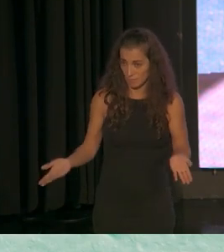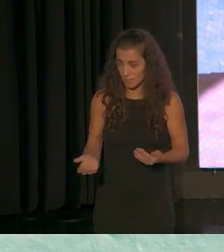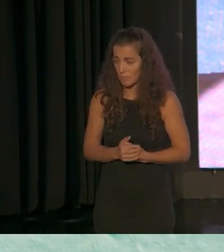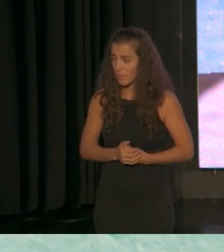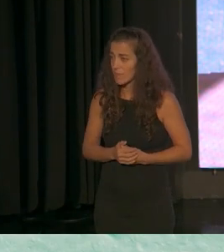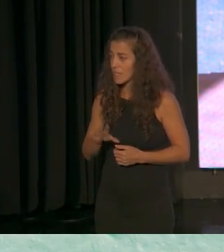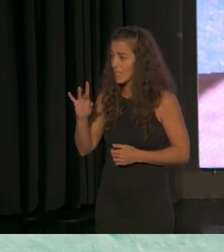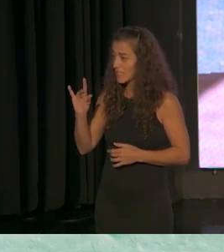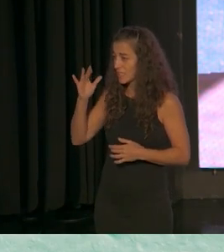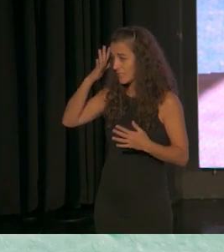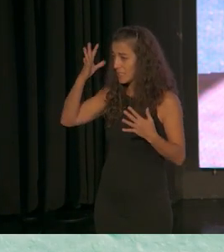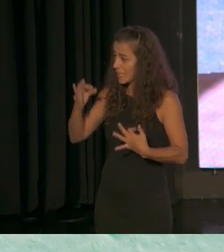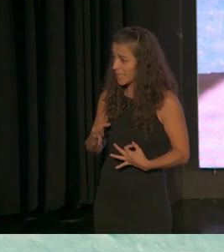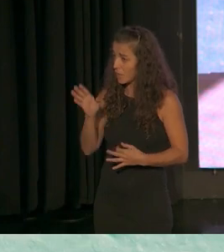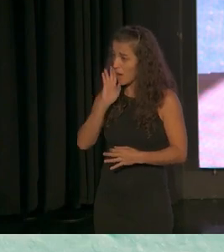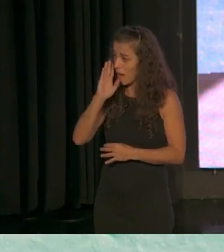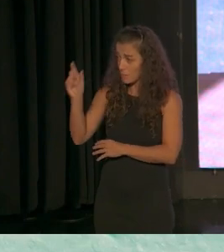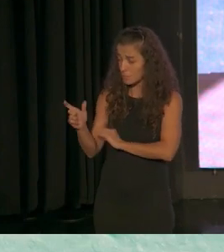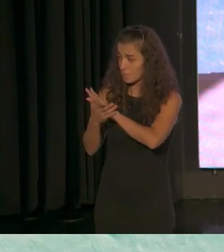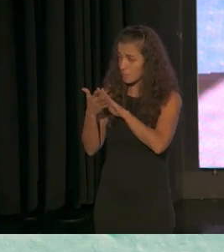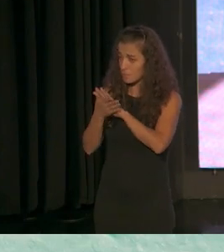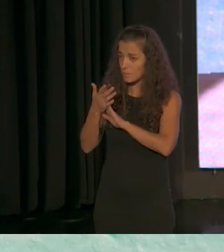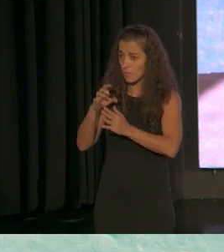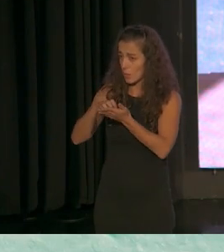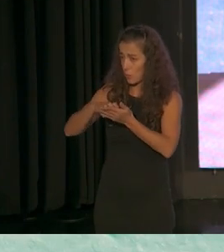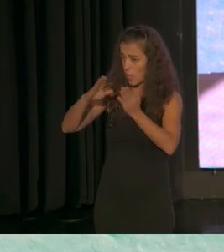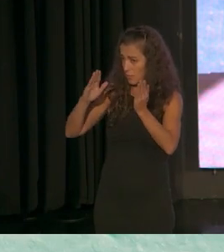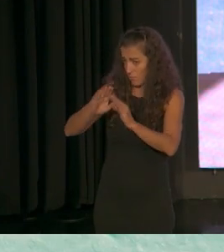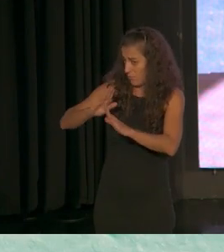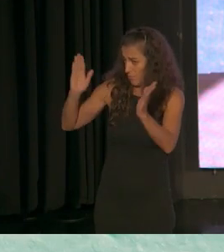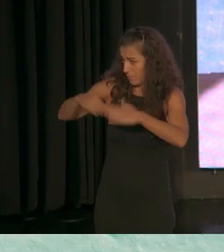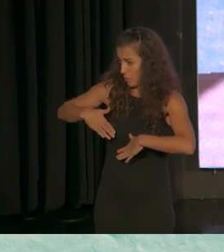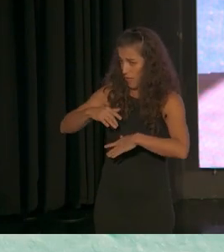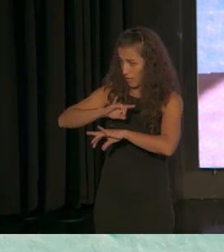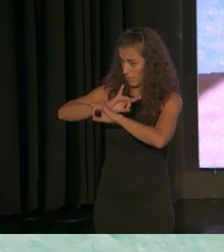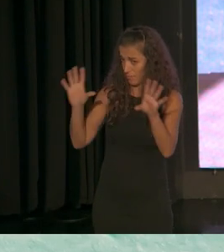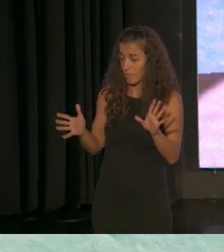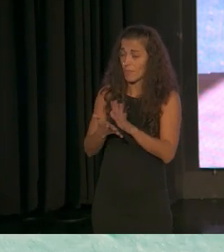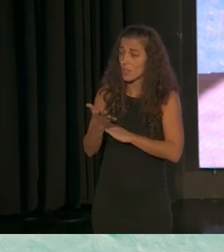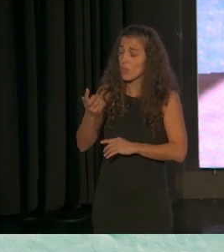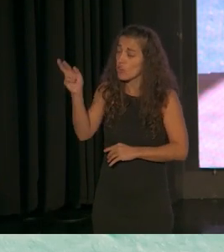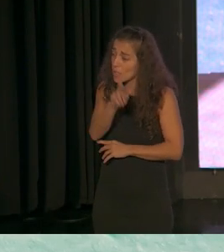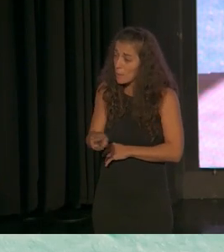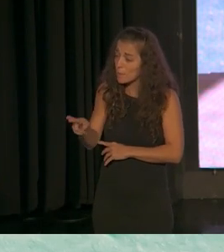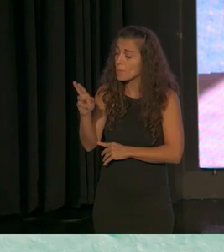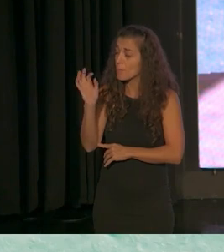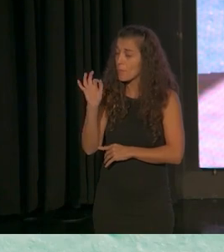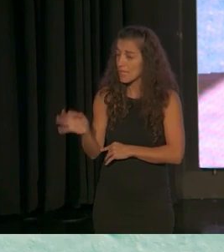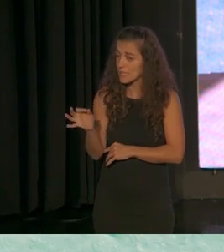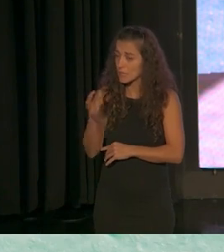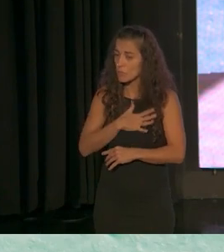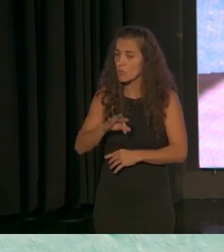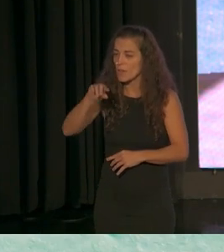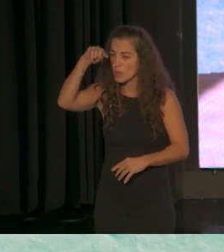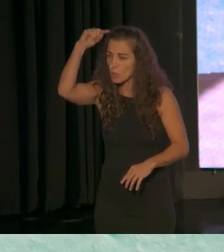creo que como señalas habría pocas dudas al respecto es cierto e insisto de nuevo que quizás la cultura